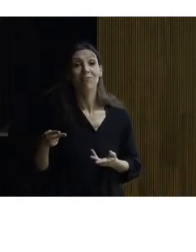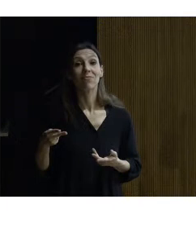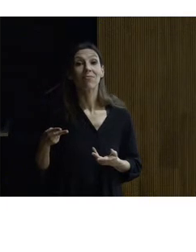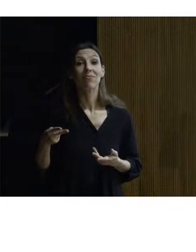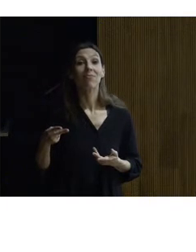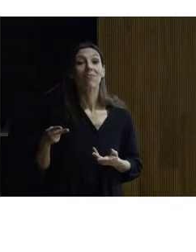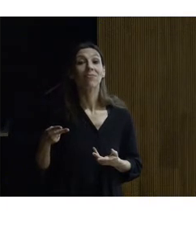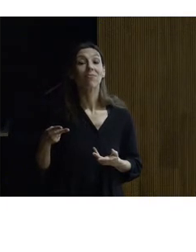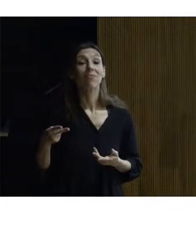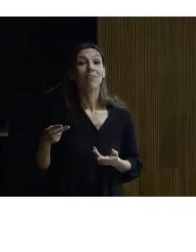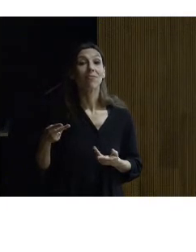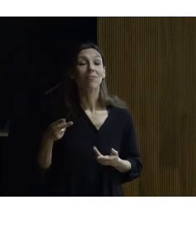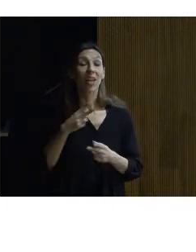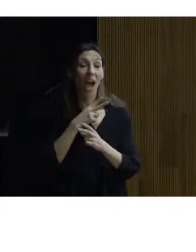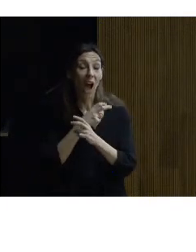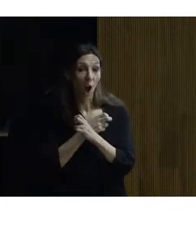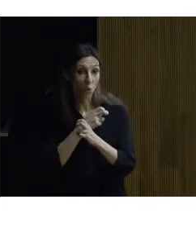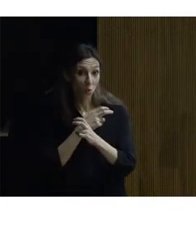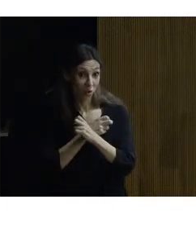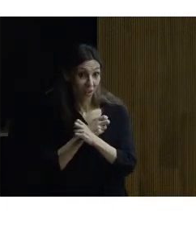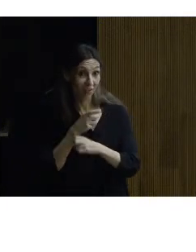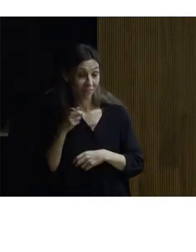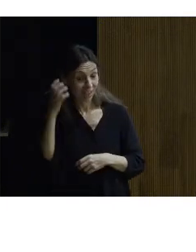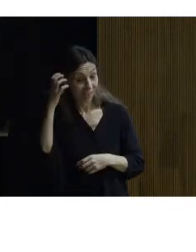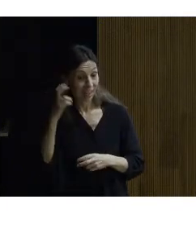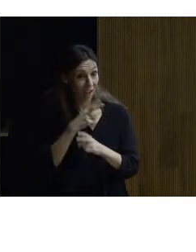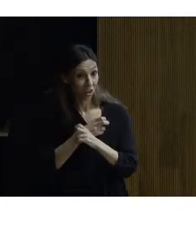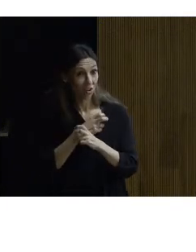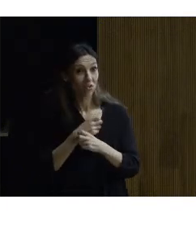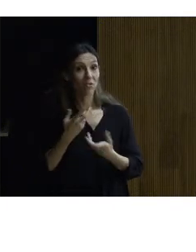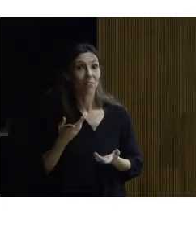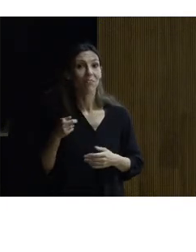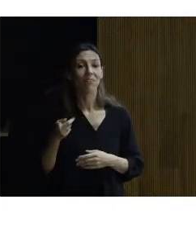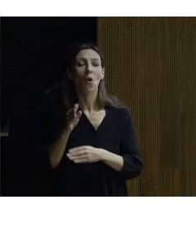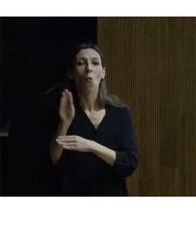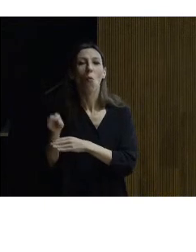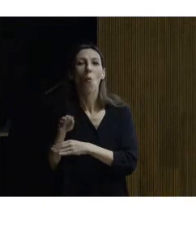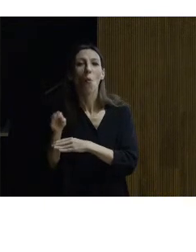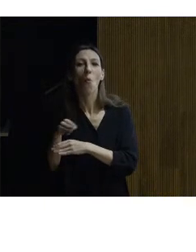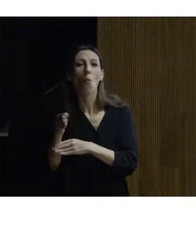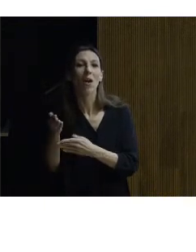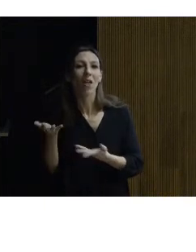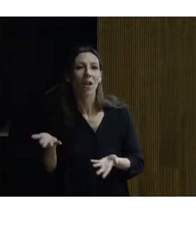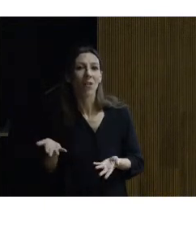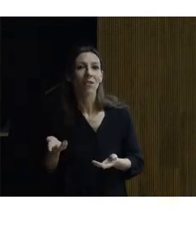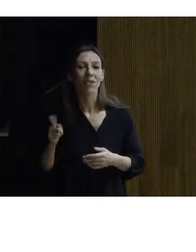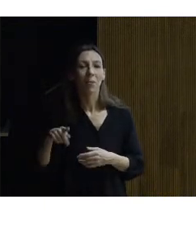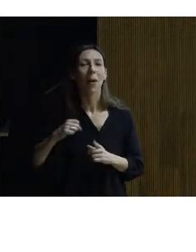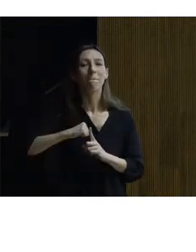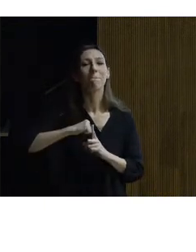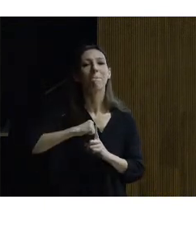cuyo cuidado había encomendado a la esposa de uno de sus mayordomos y le presionó